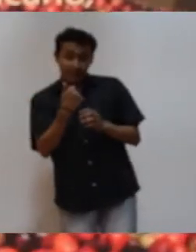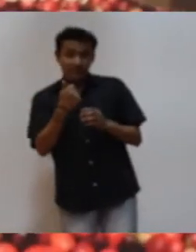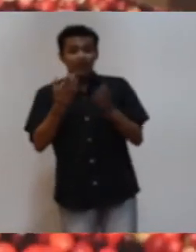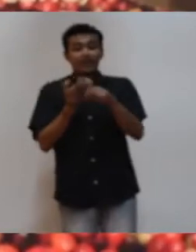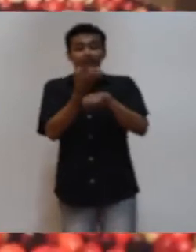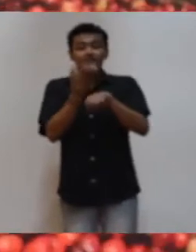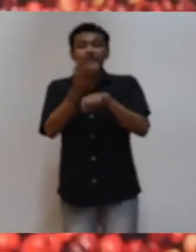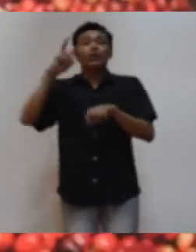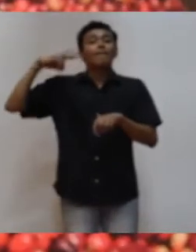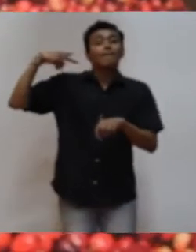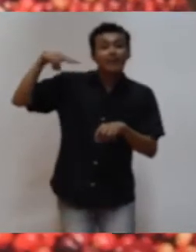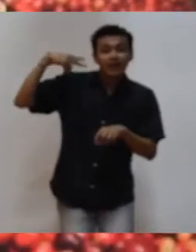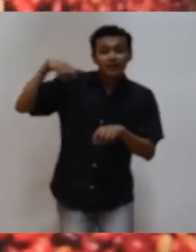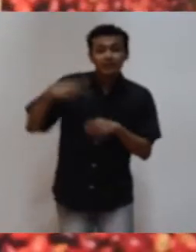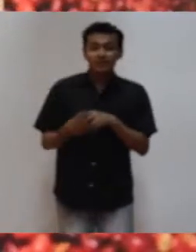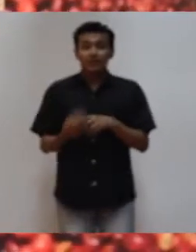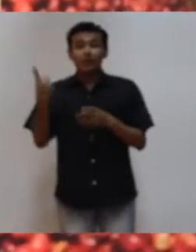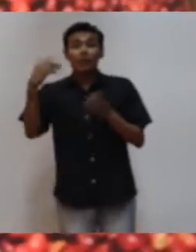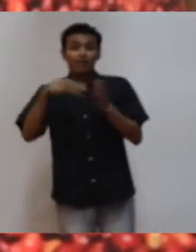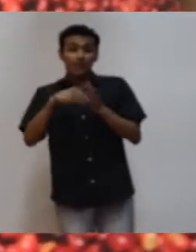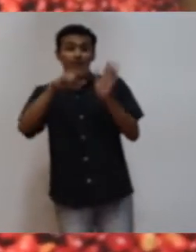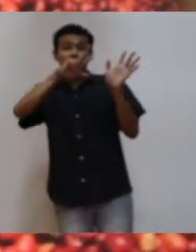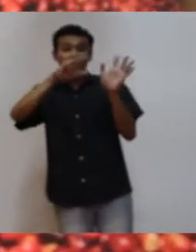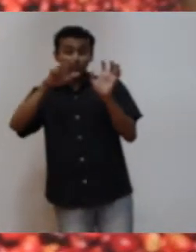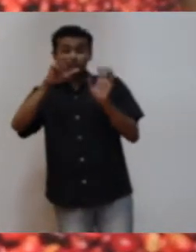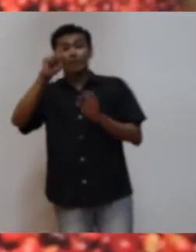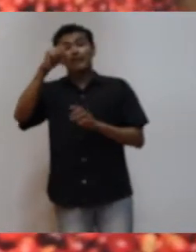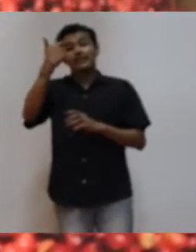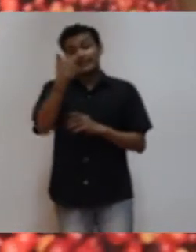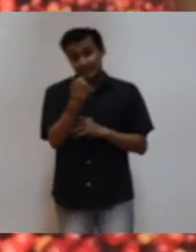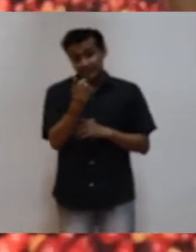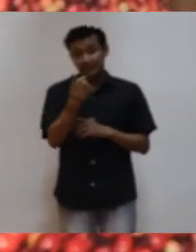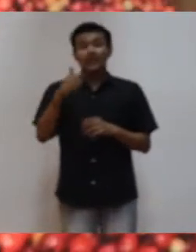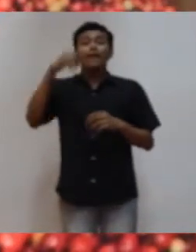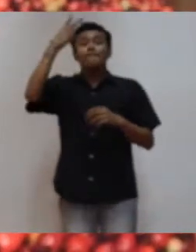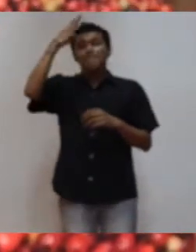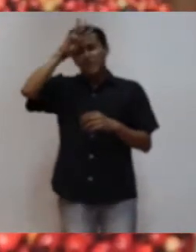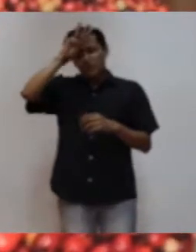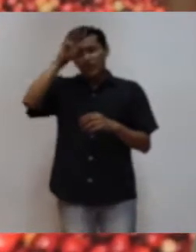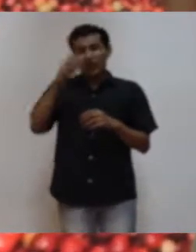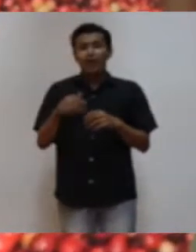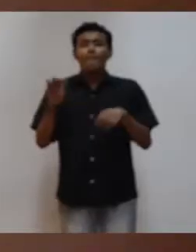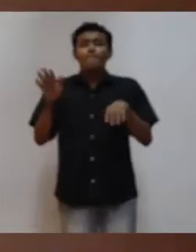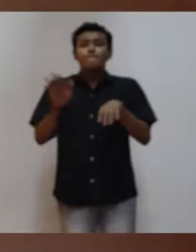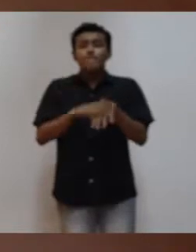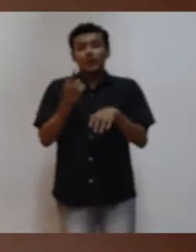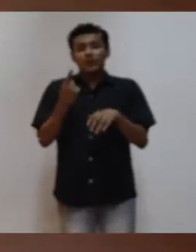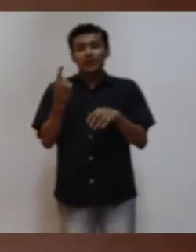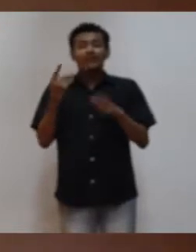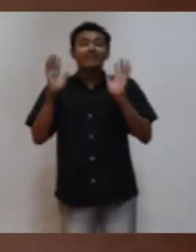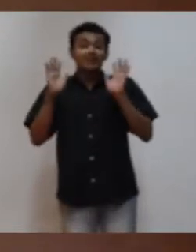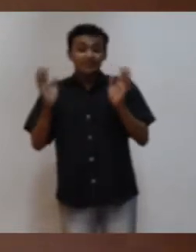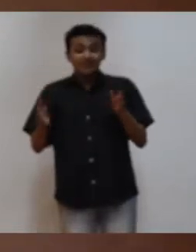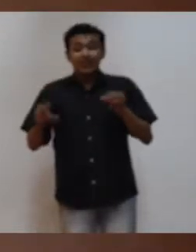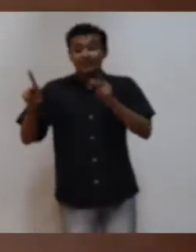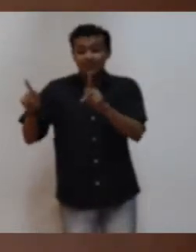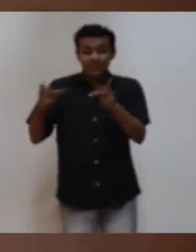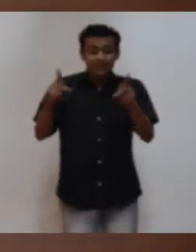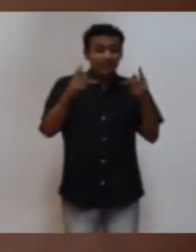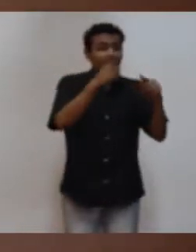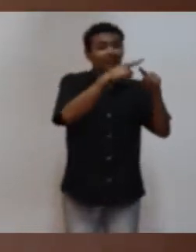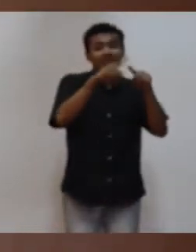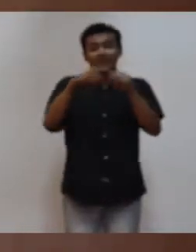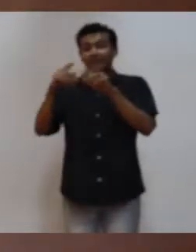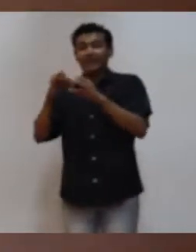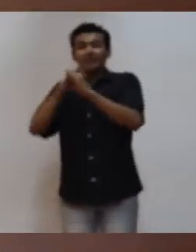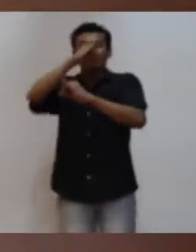en el estado de Veracruz, en 1826 en Michoacán. Esto como resultado del constante comercio